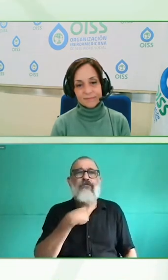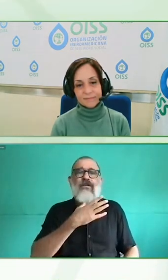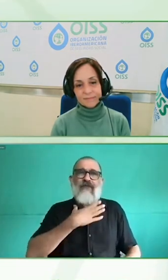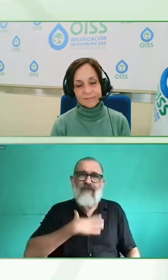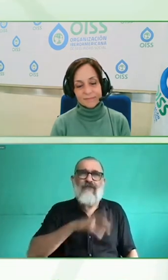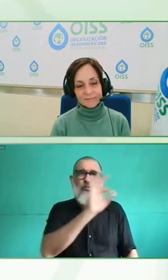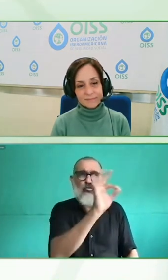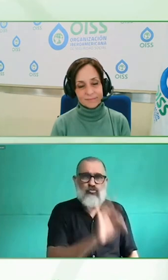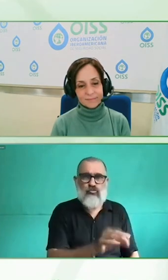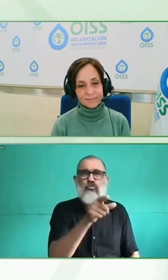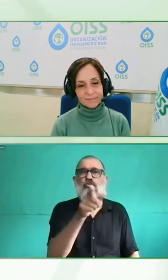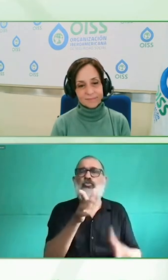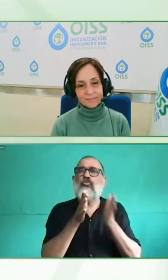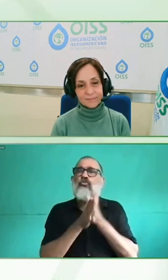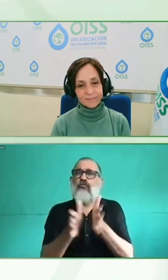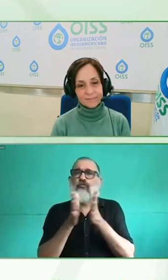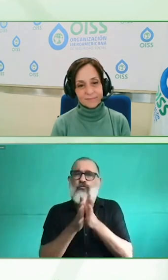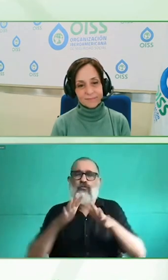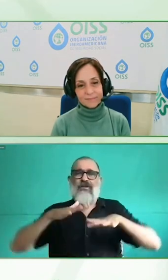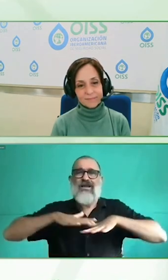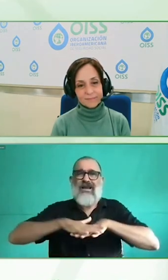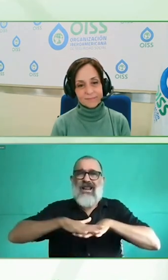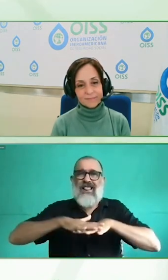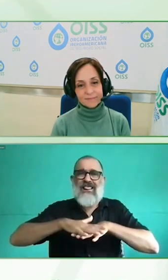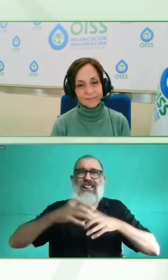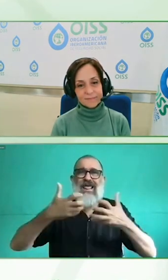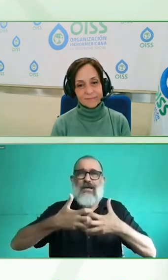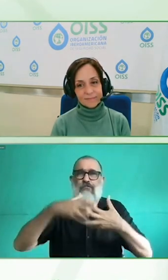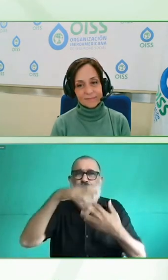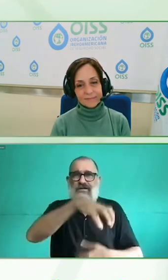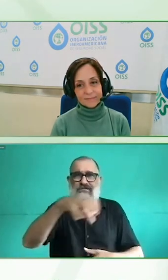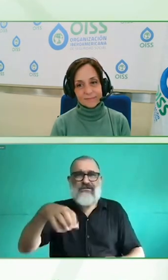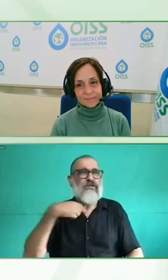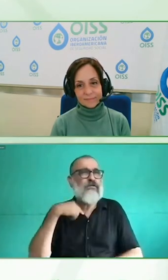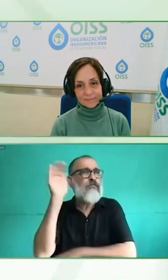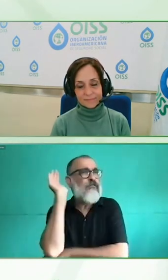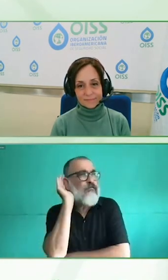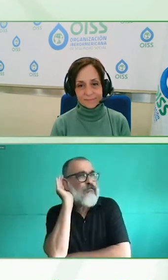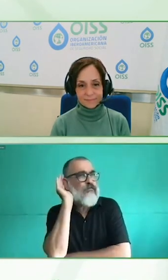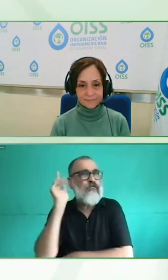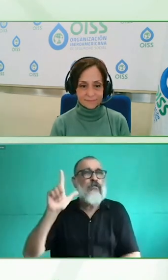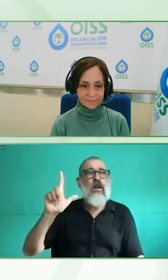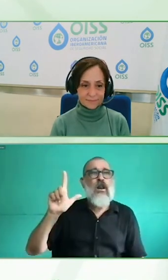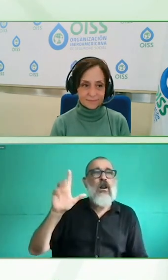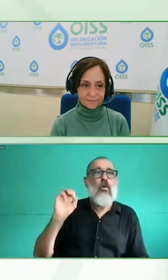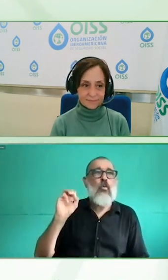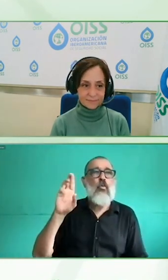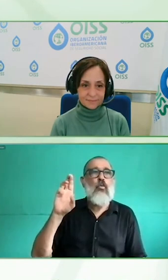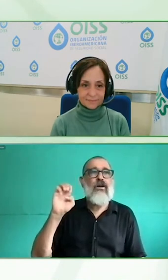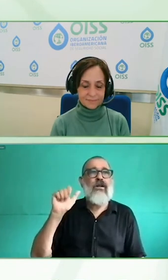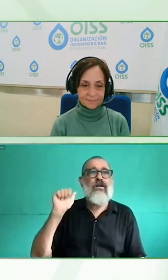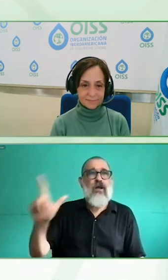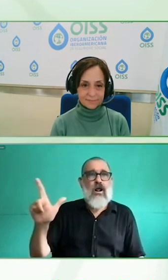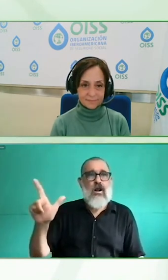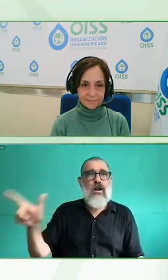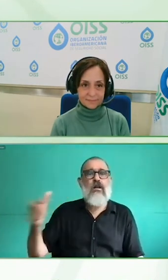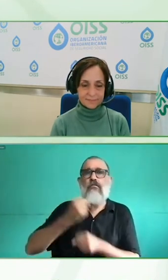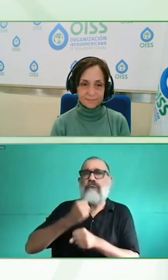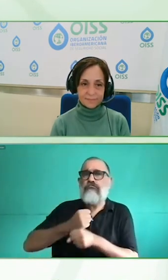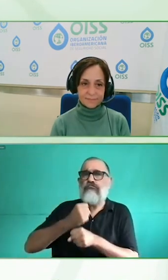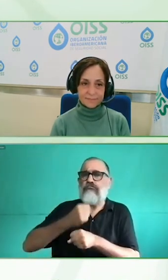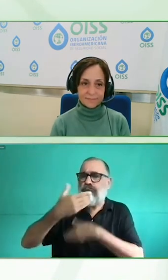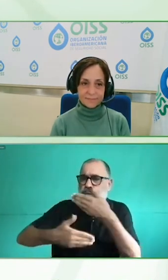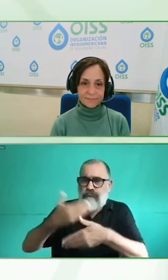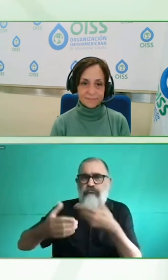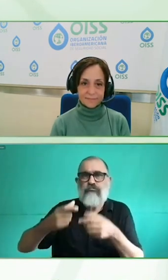concretos podrías destacar en esta conversación. Muchas gracias, Andrés. Antes de responder